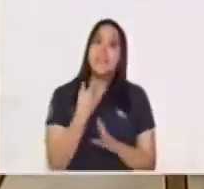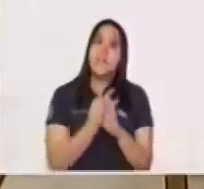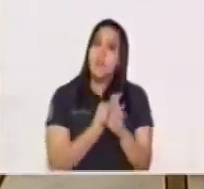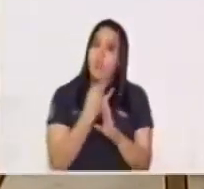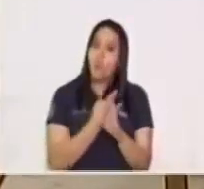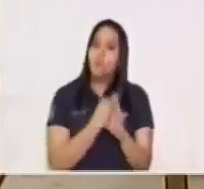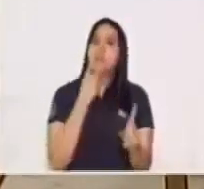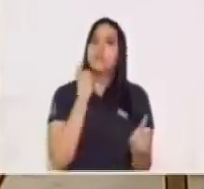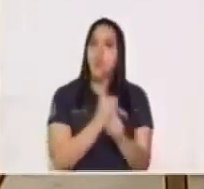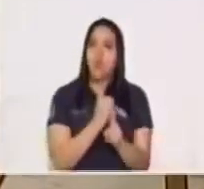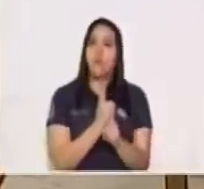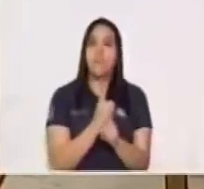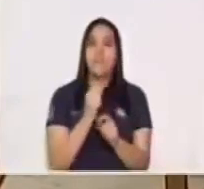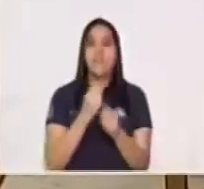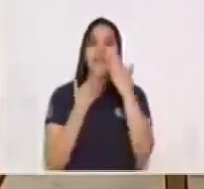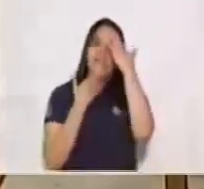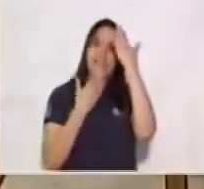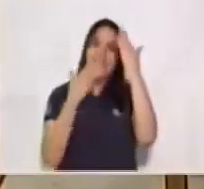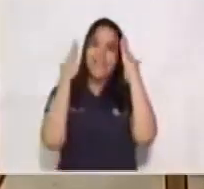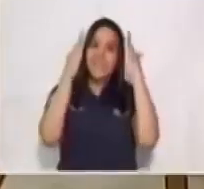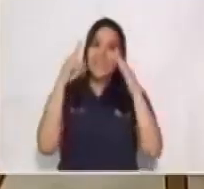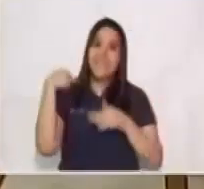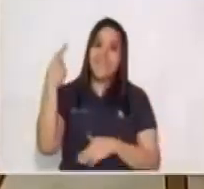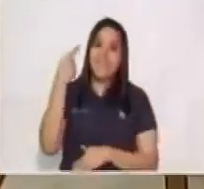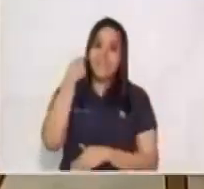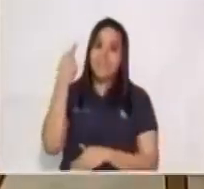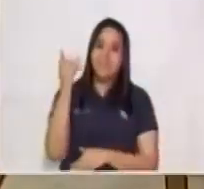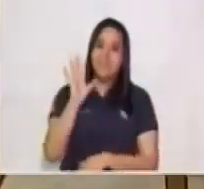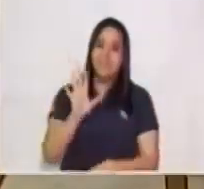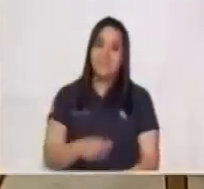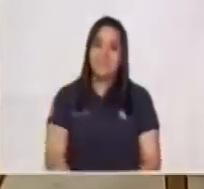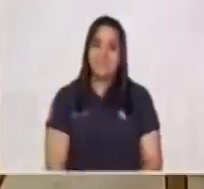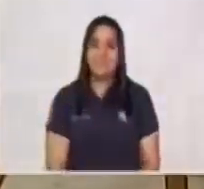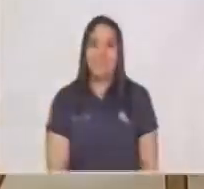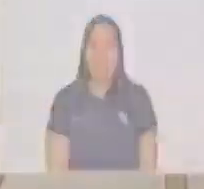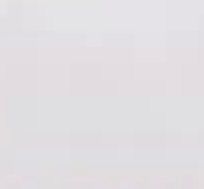de forma correcta. Gracias por tu atención y hasta una próxima oportunidad.